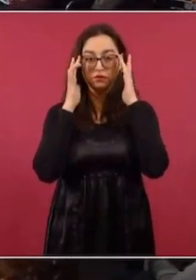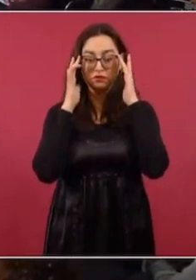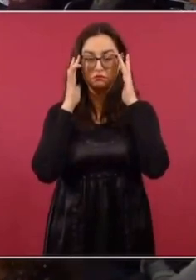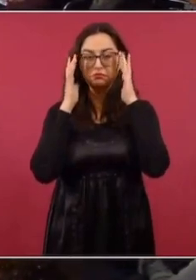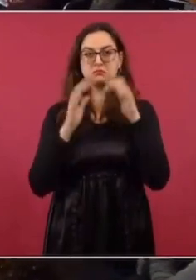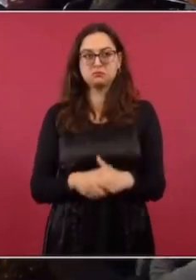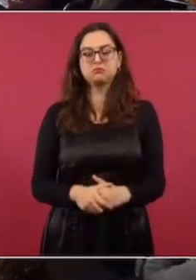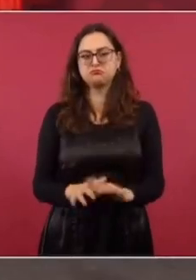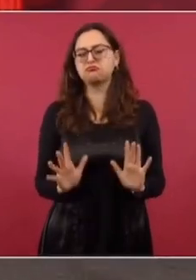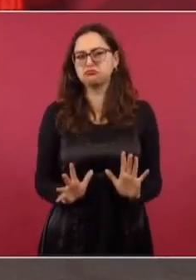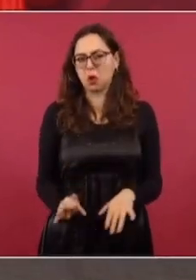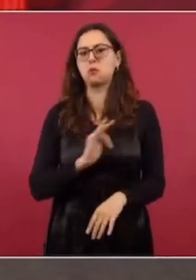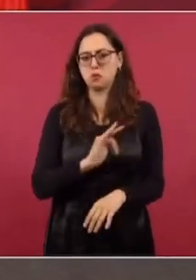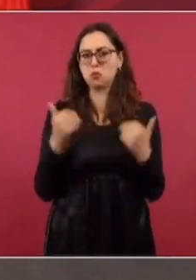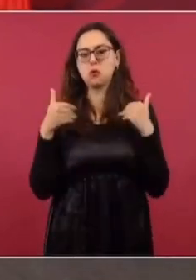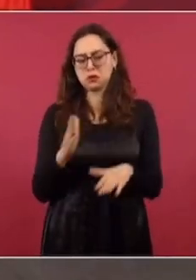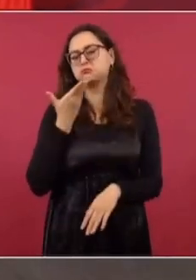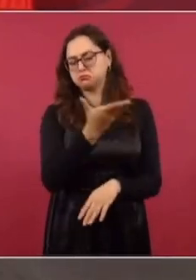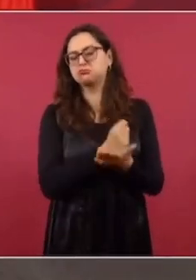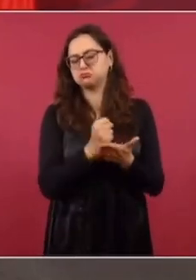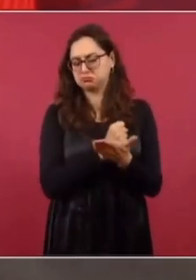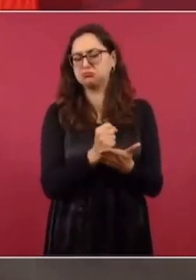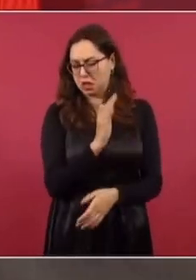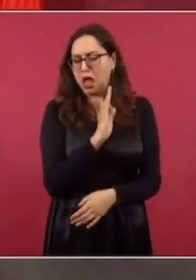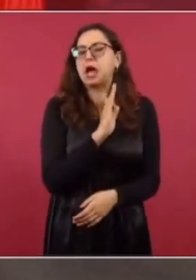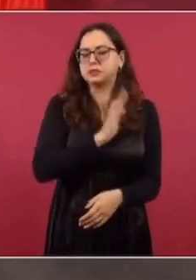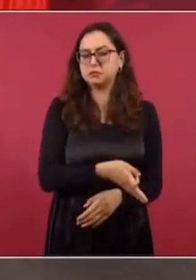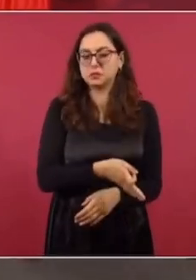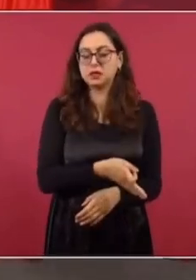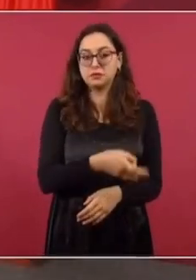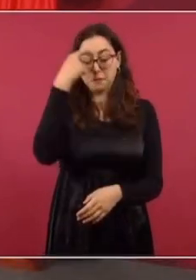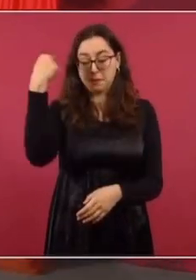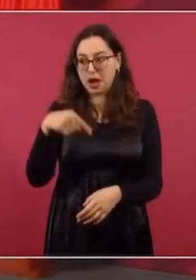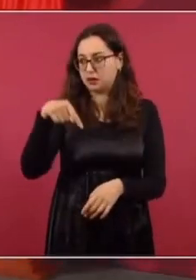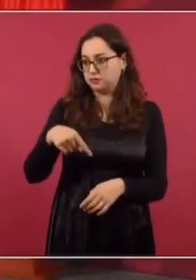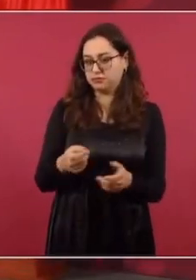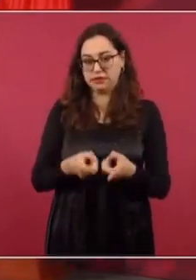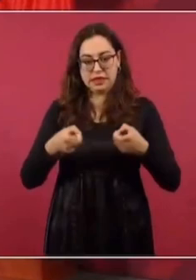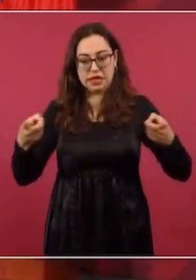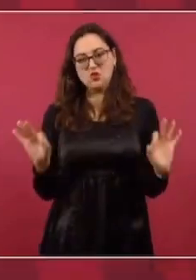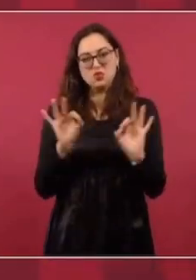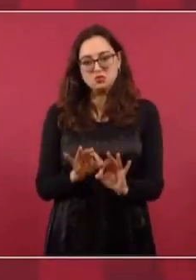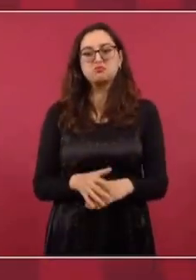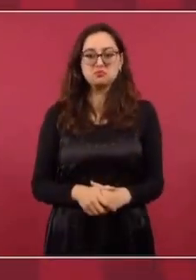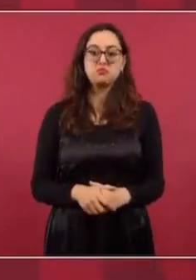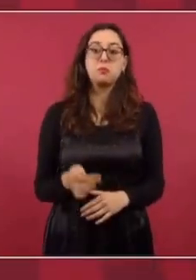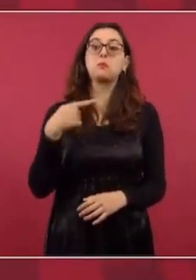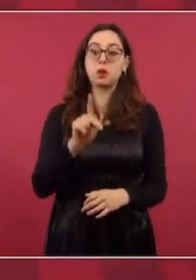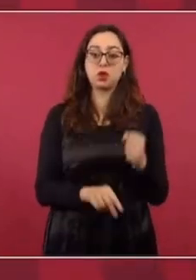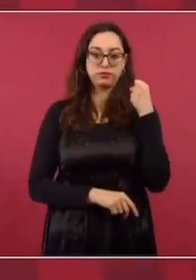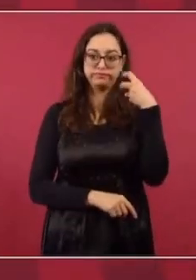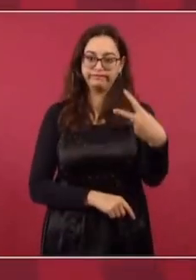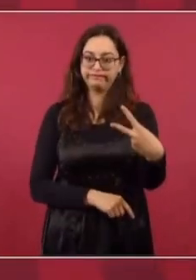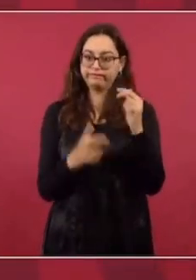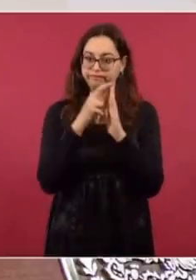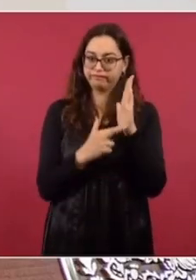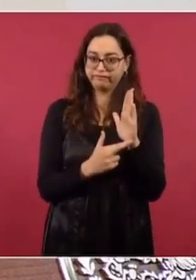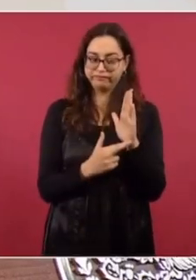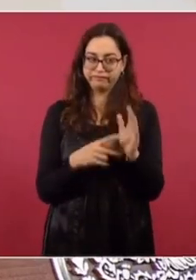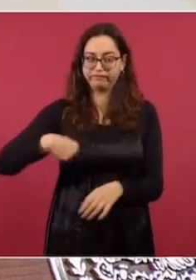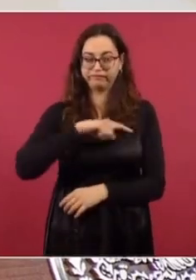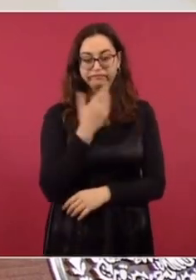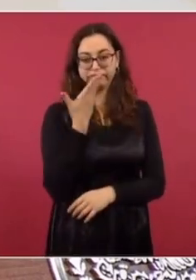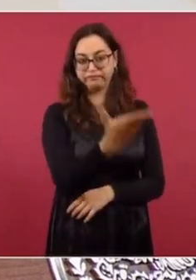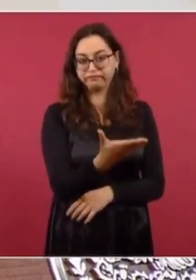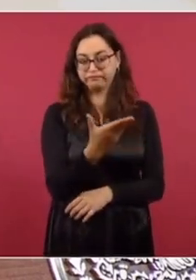estos o contratar estos créditos, porque son para el desarrollo futuro del país, con dos condiciones de parte